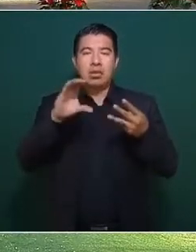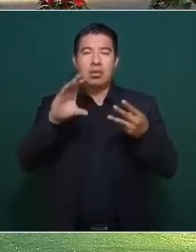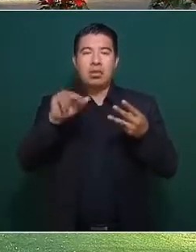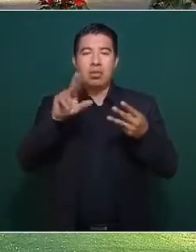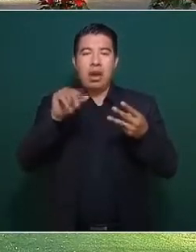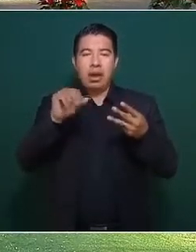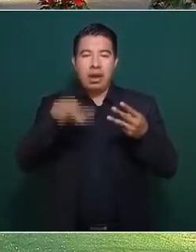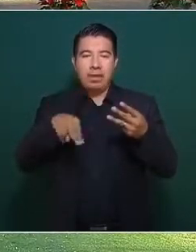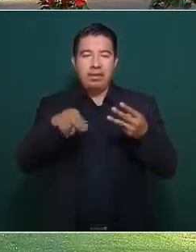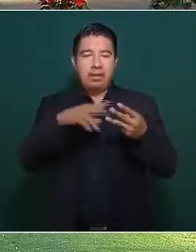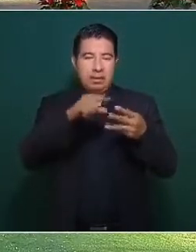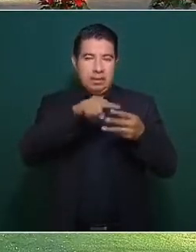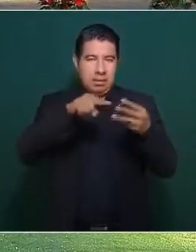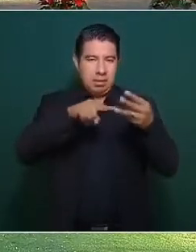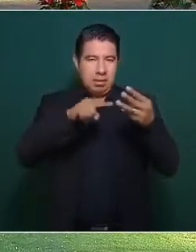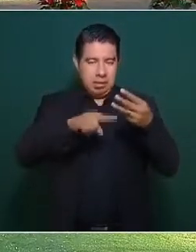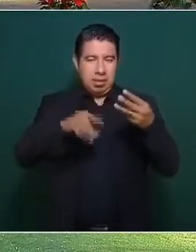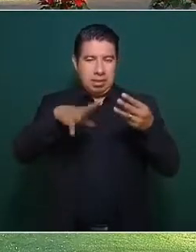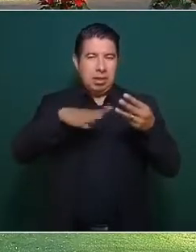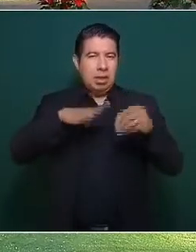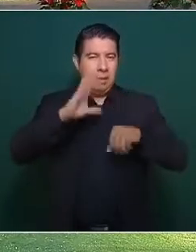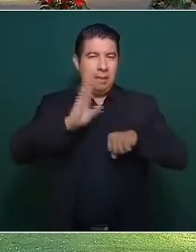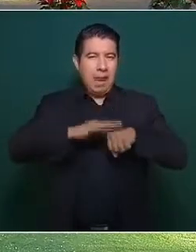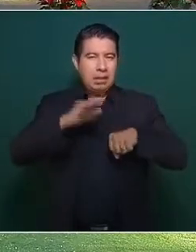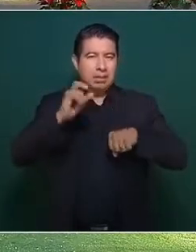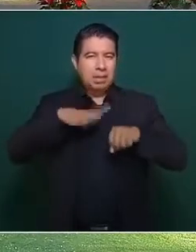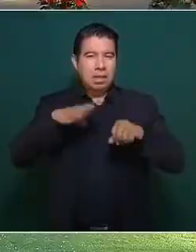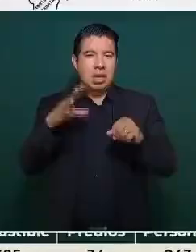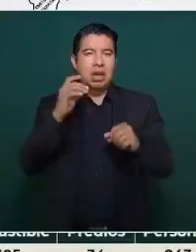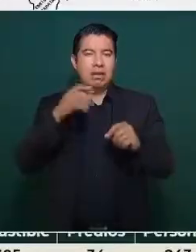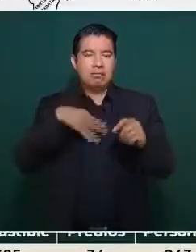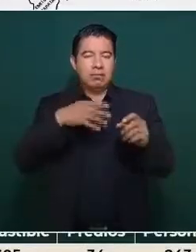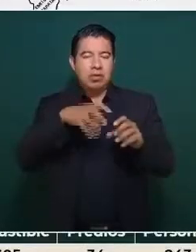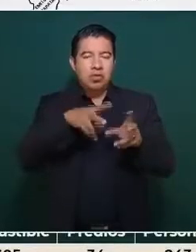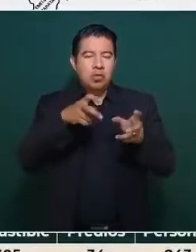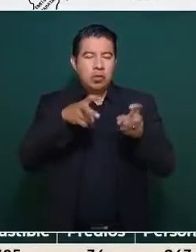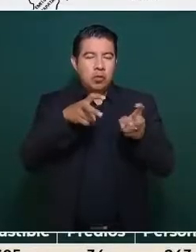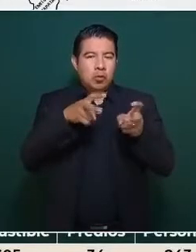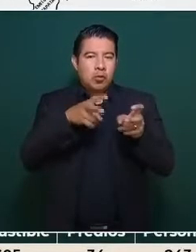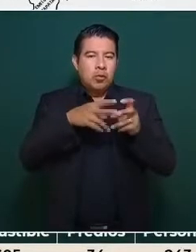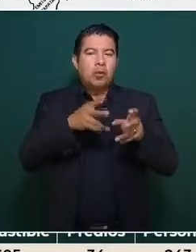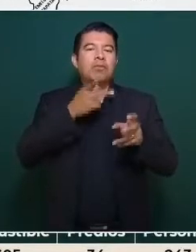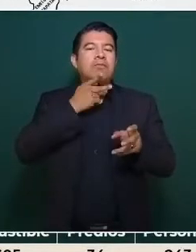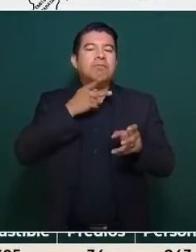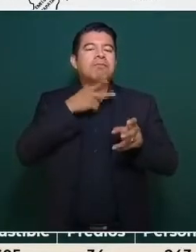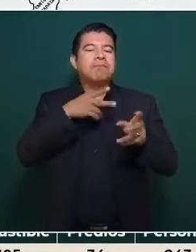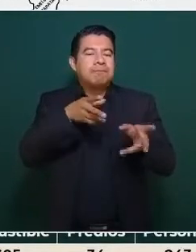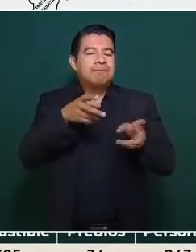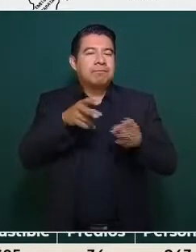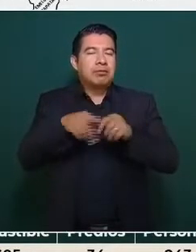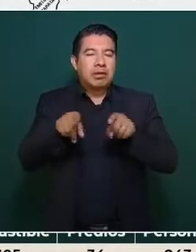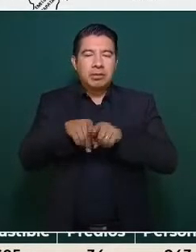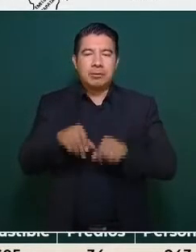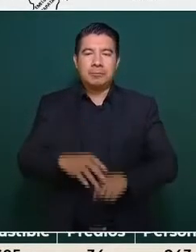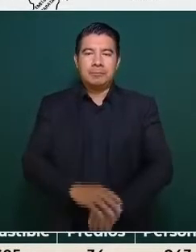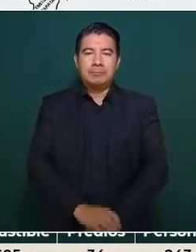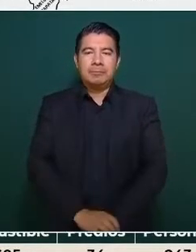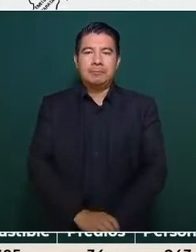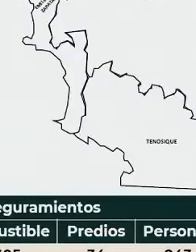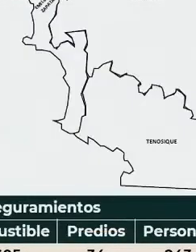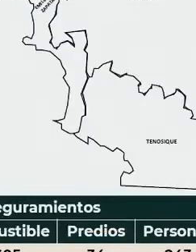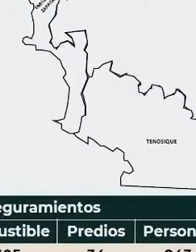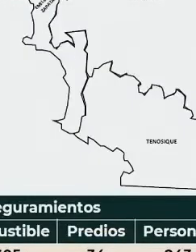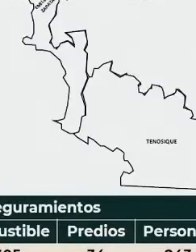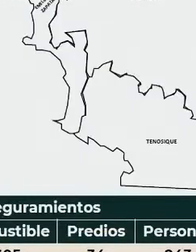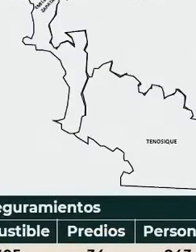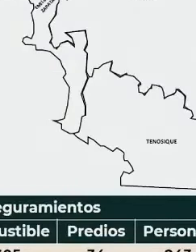son los que mayor número de tomas clandestinas han sido detectadas. En cuanto a